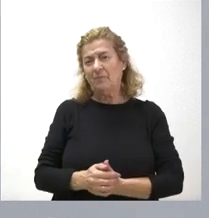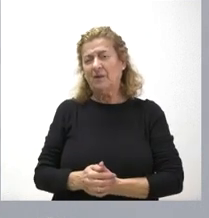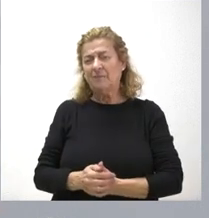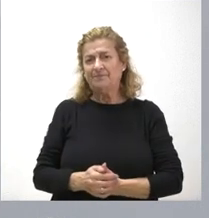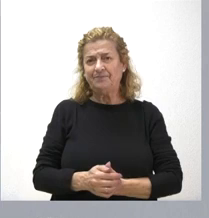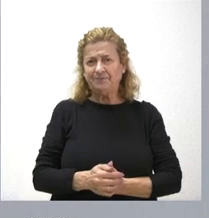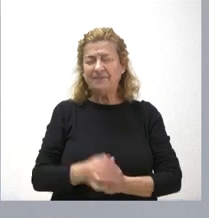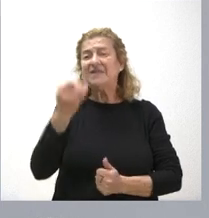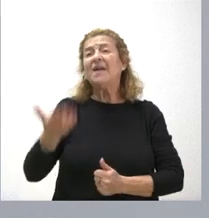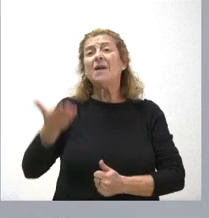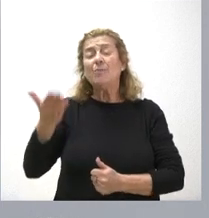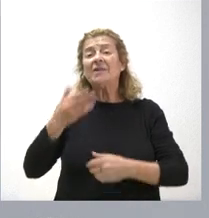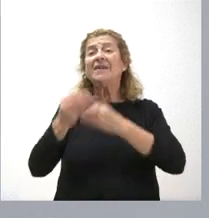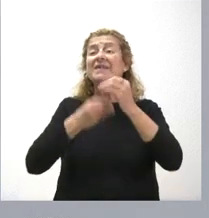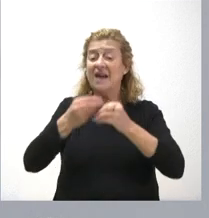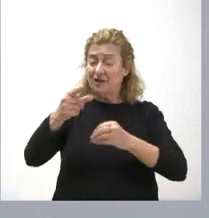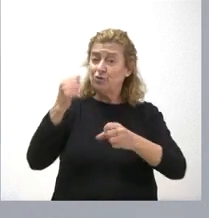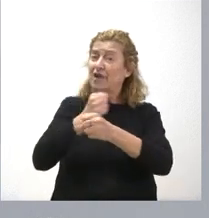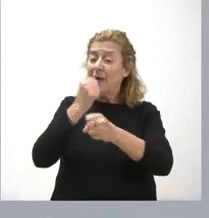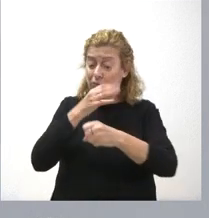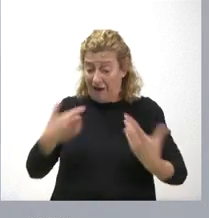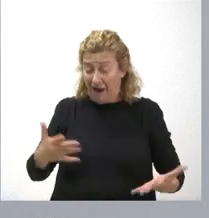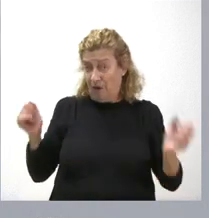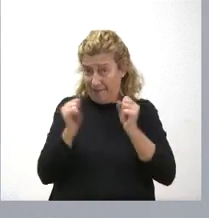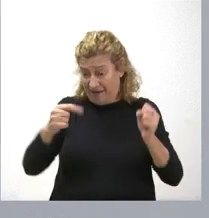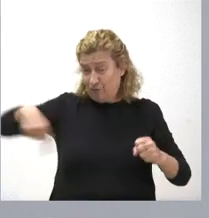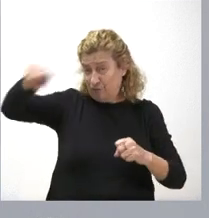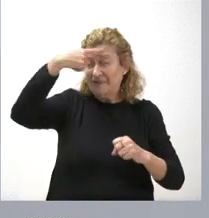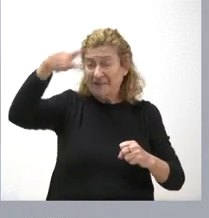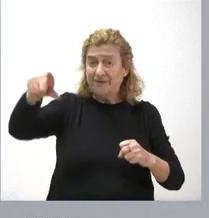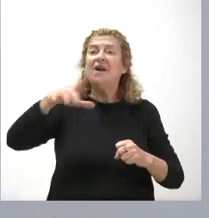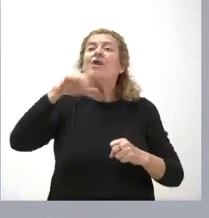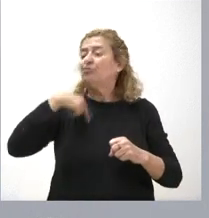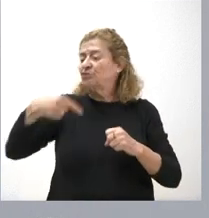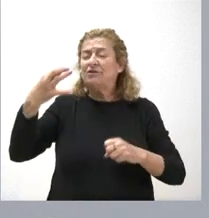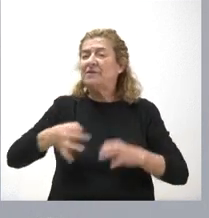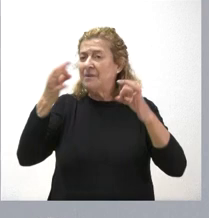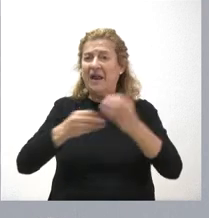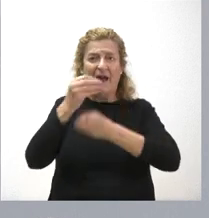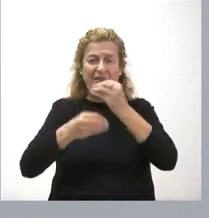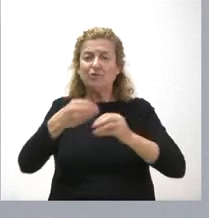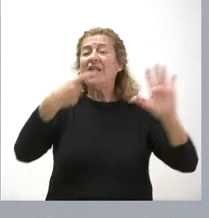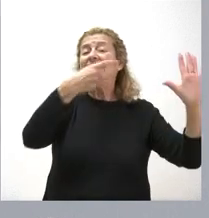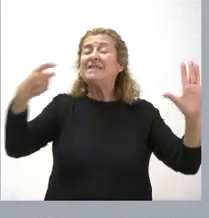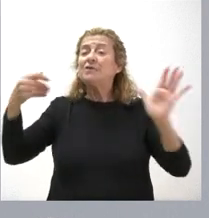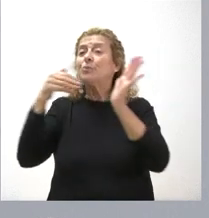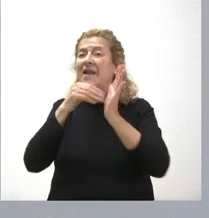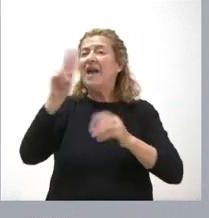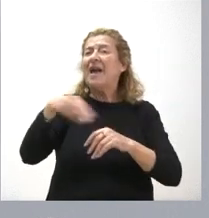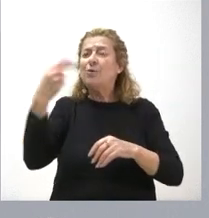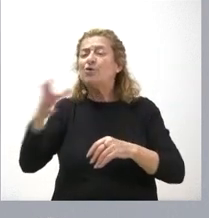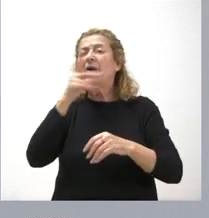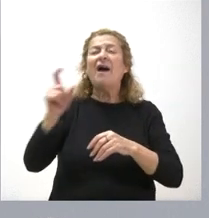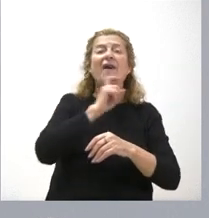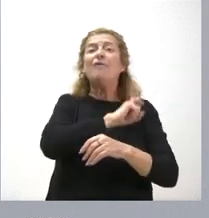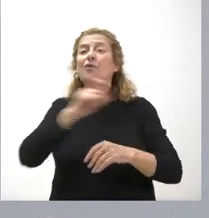Es importante que se hagan esas tareas en pleno invierno, como ustedes saben que venimos realizando. 600.000 euros para la Fundación Patrimonio